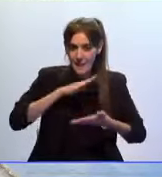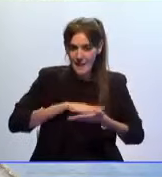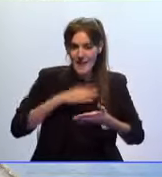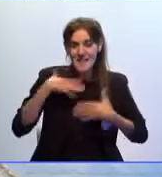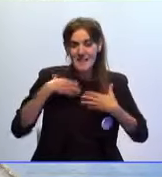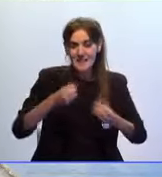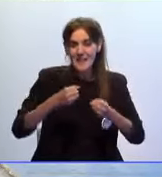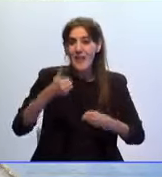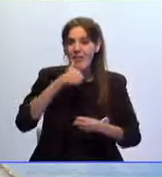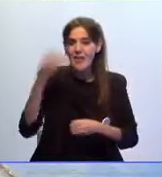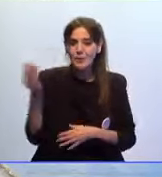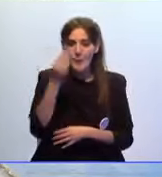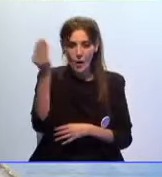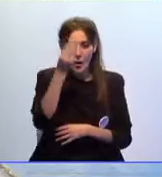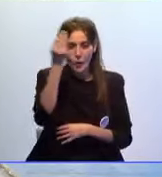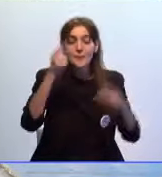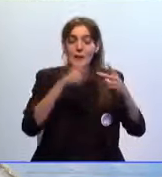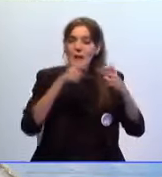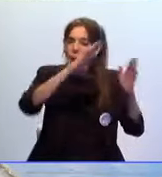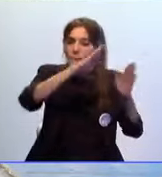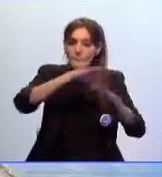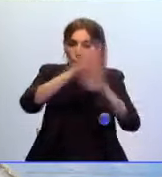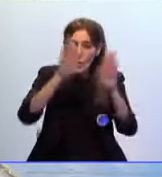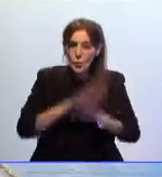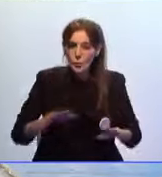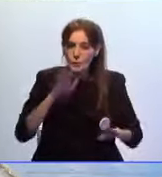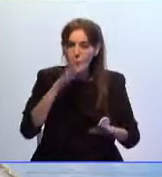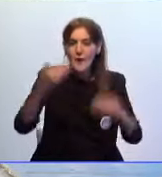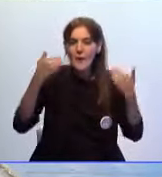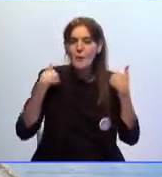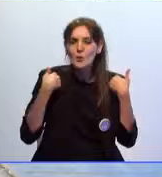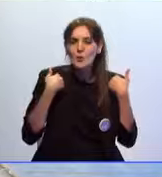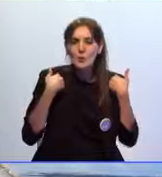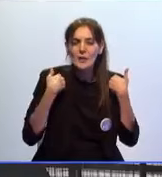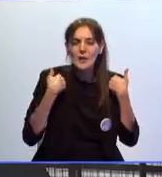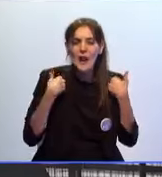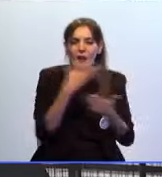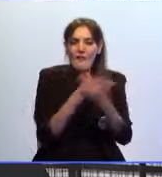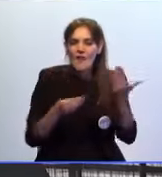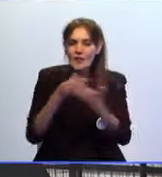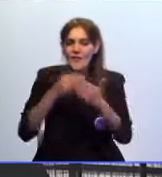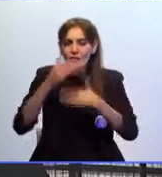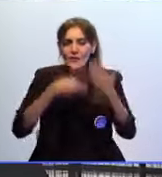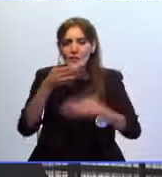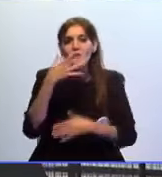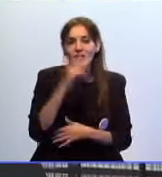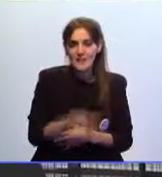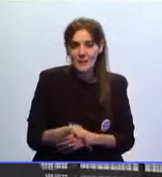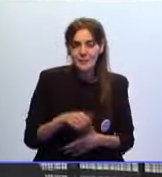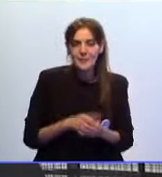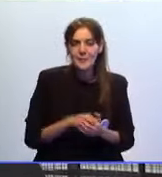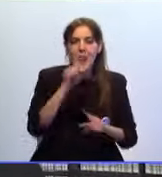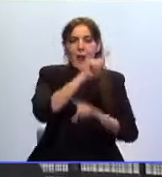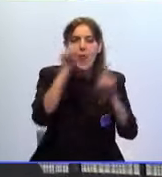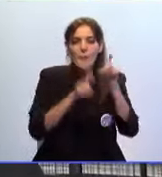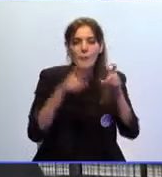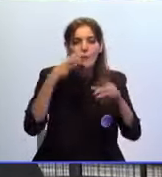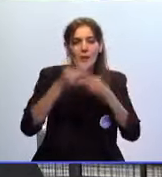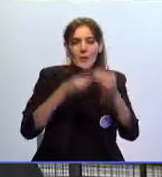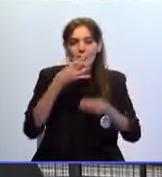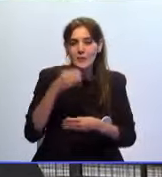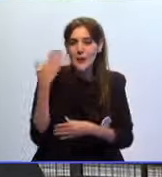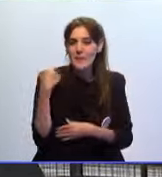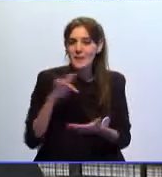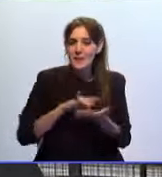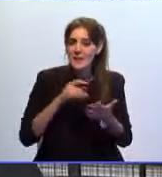sanitarias en Ceuta y por último quién asume la responsabilidad de las fallas en el proceso. La pregunta fue realizada el